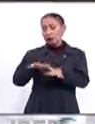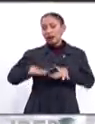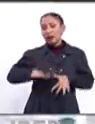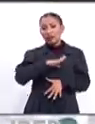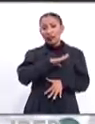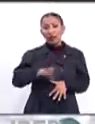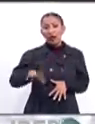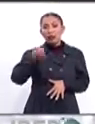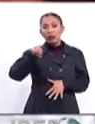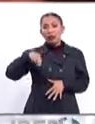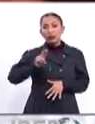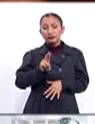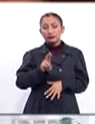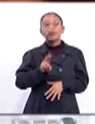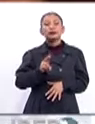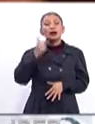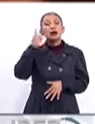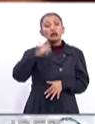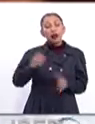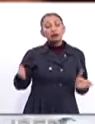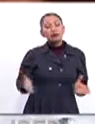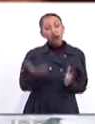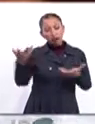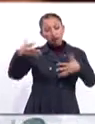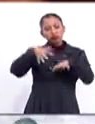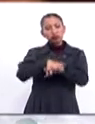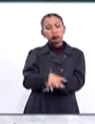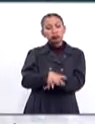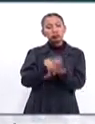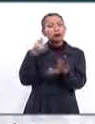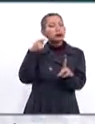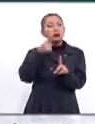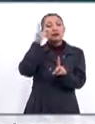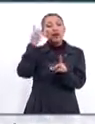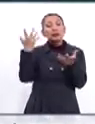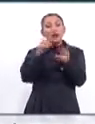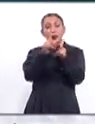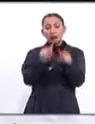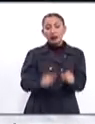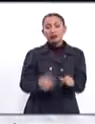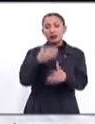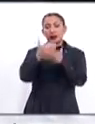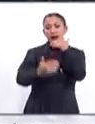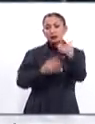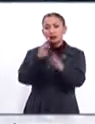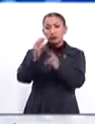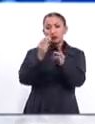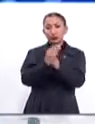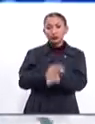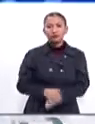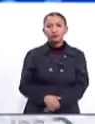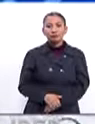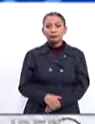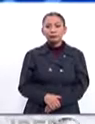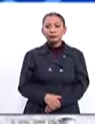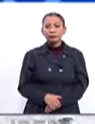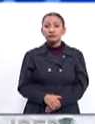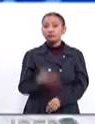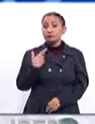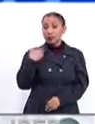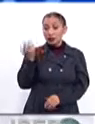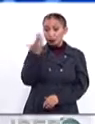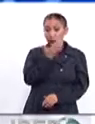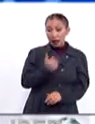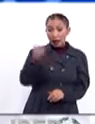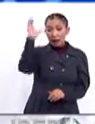Asamblea General de las Naciones Unidas para fomentar la inclusión con el fin de lograr la paz y el desarrollo mundial. Las habilidades en la ciencia,